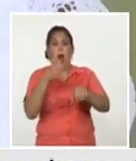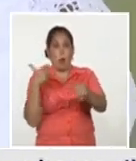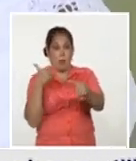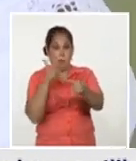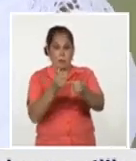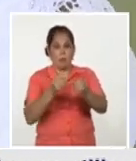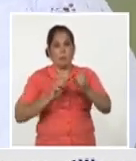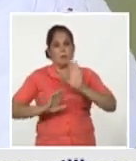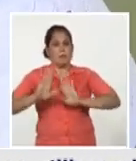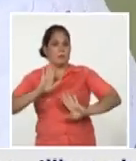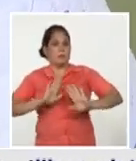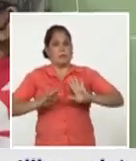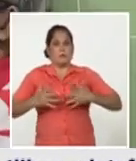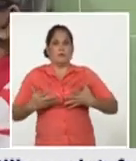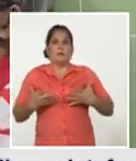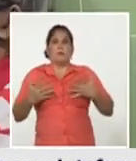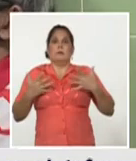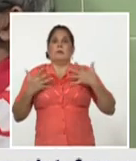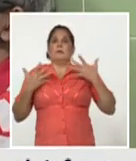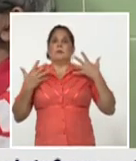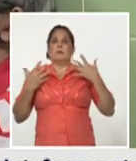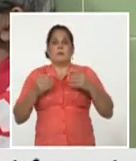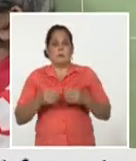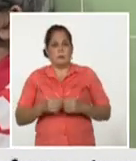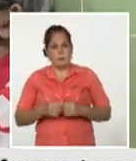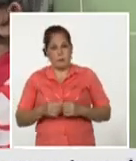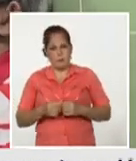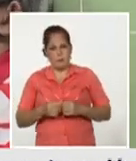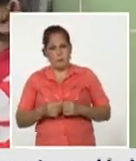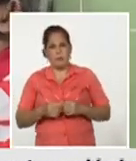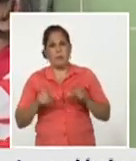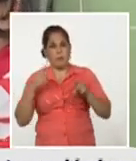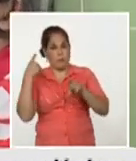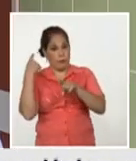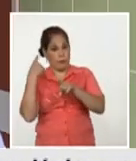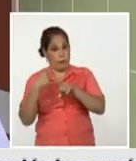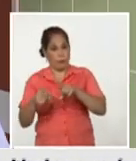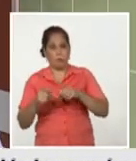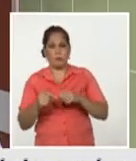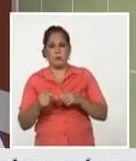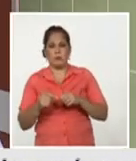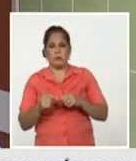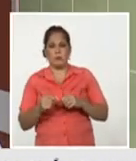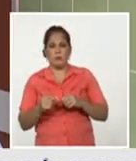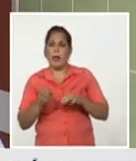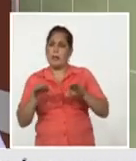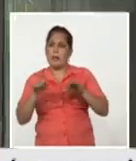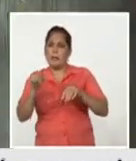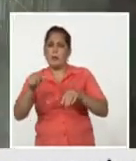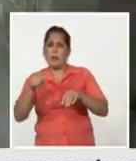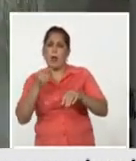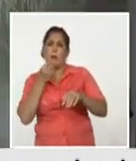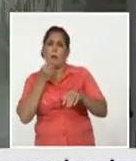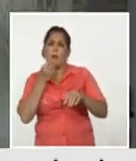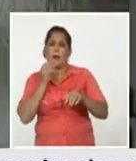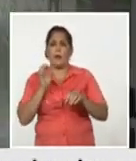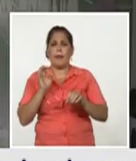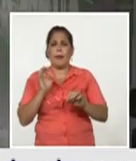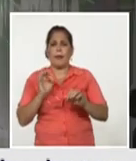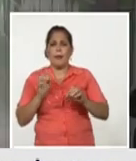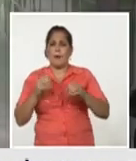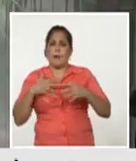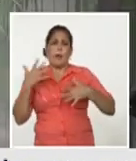muchas veces sus títulos anticuerpos no son muy altos y además son títulos bajos títulos que podrían no proteger contra